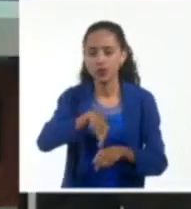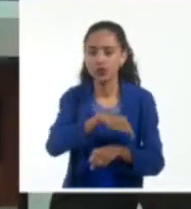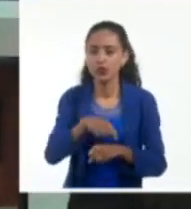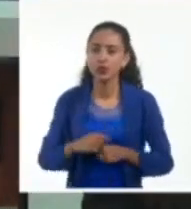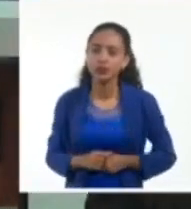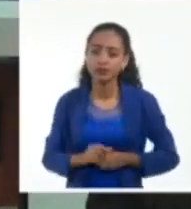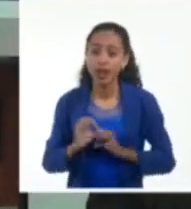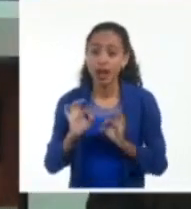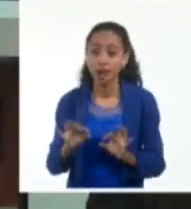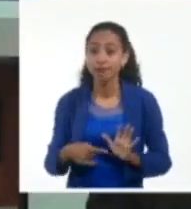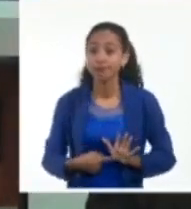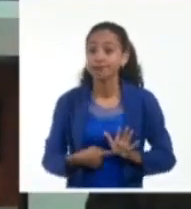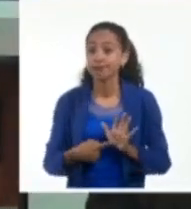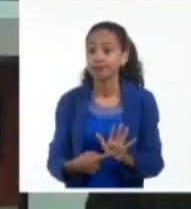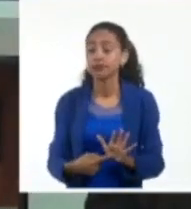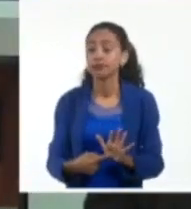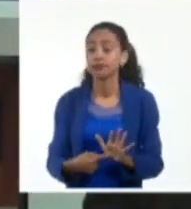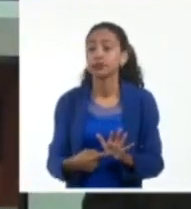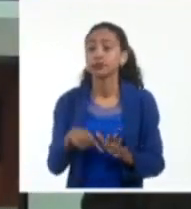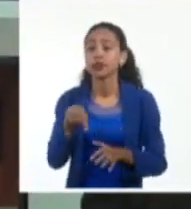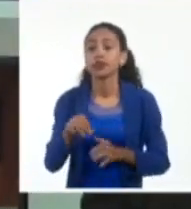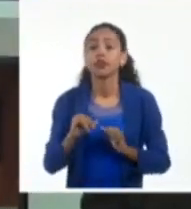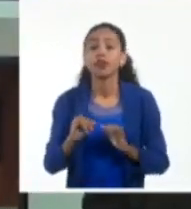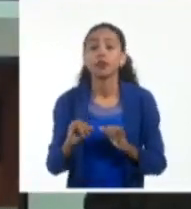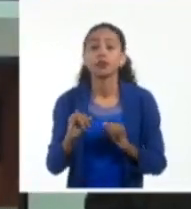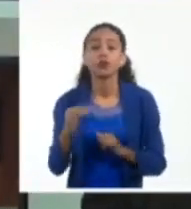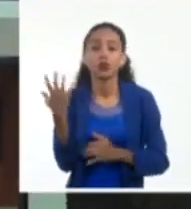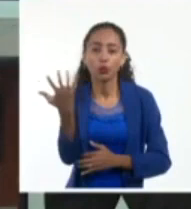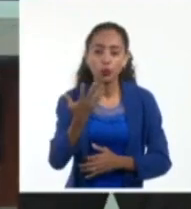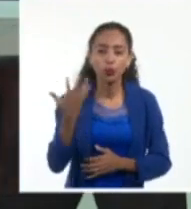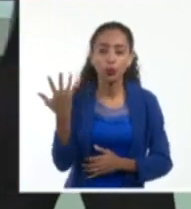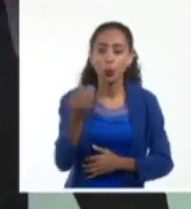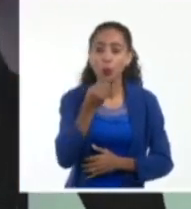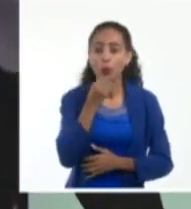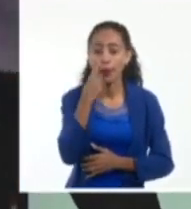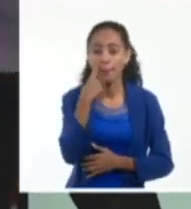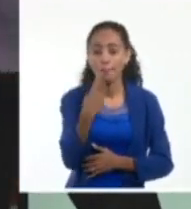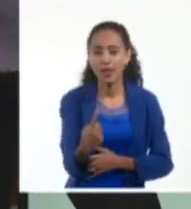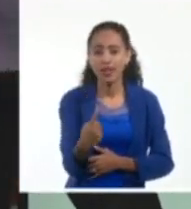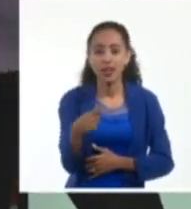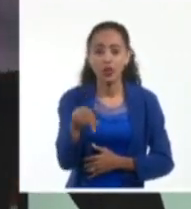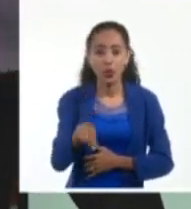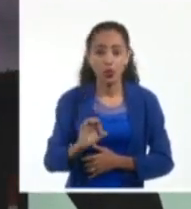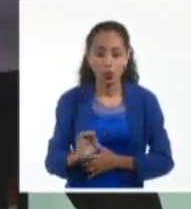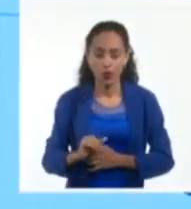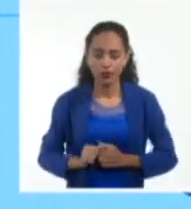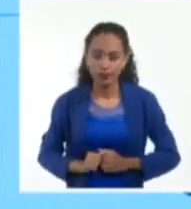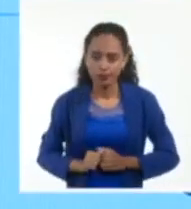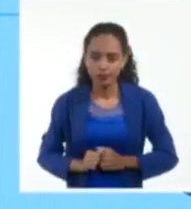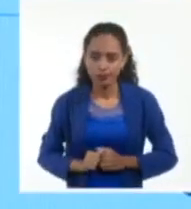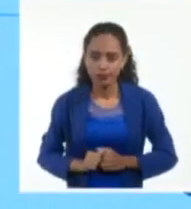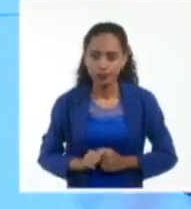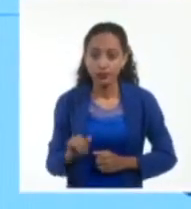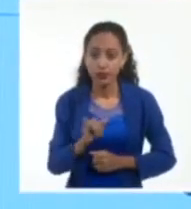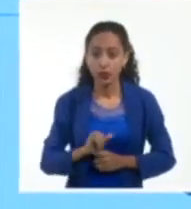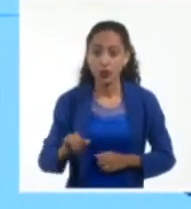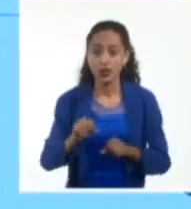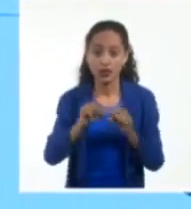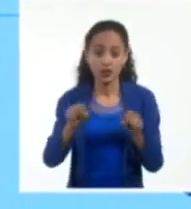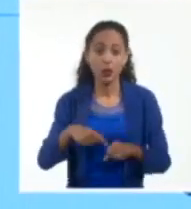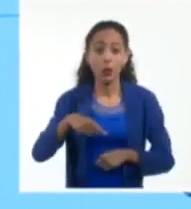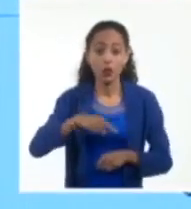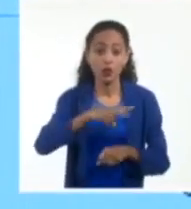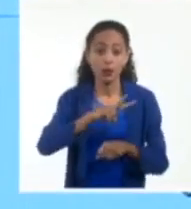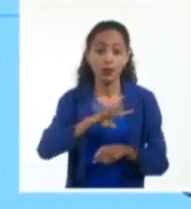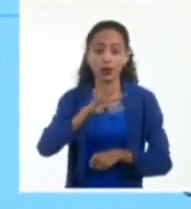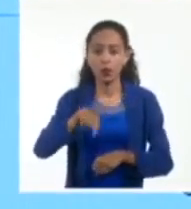Así lo han mostrado los modelos de trayectoria. Fíjense que ha sido muy consecuente con la llegada del sistema en las próximas